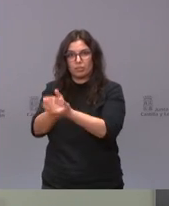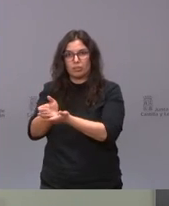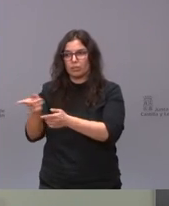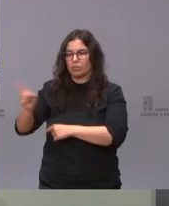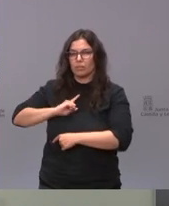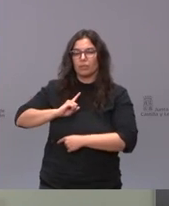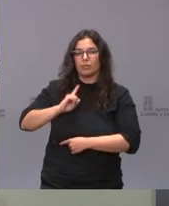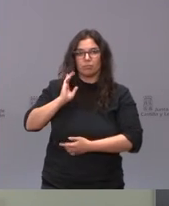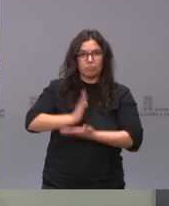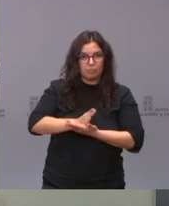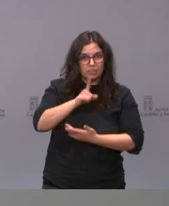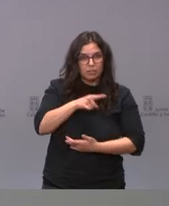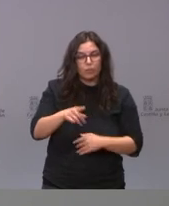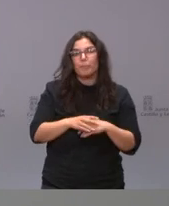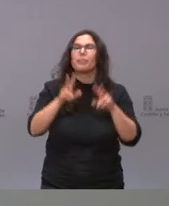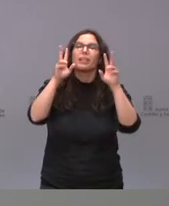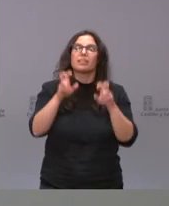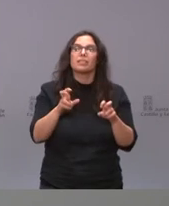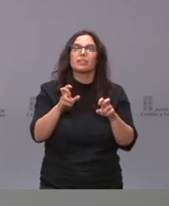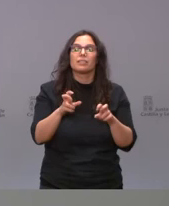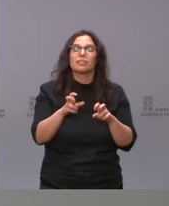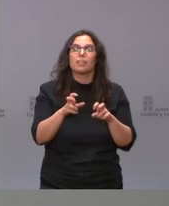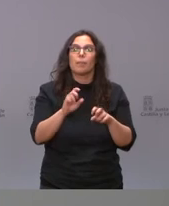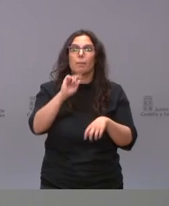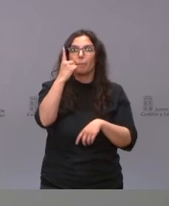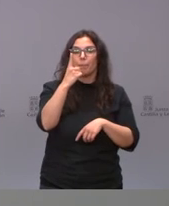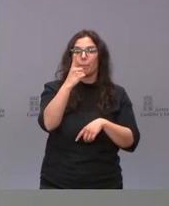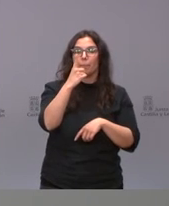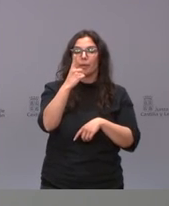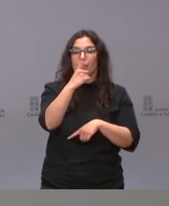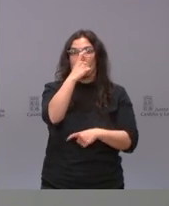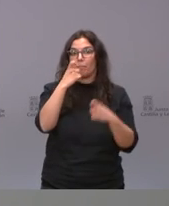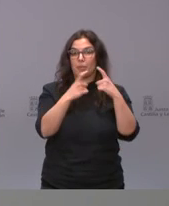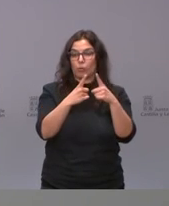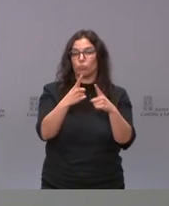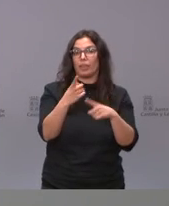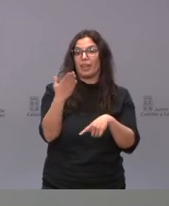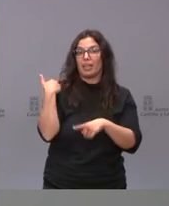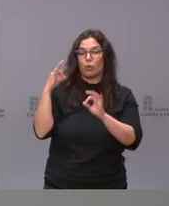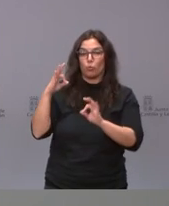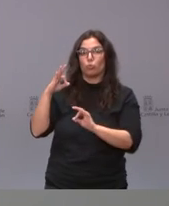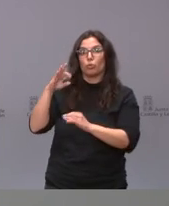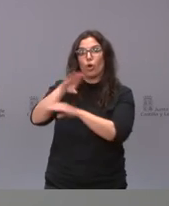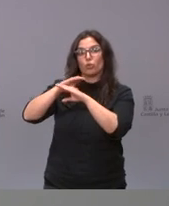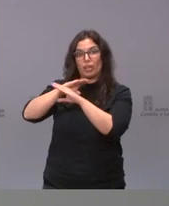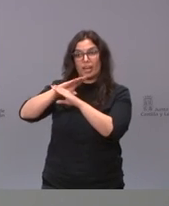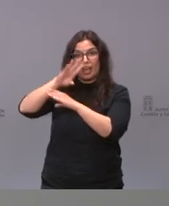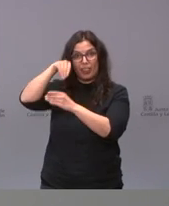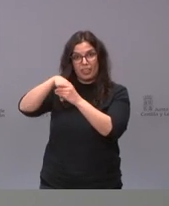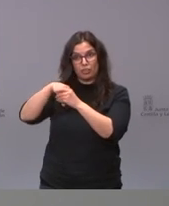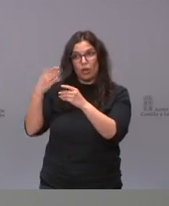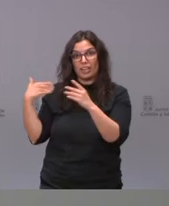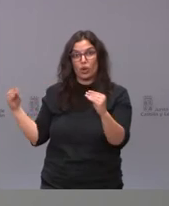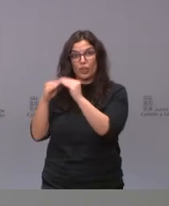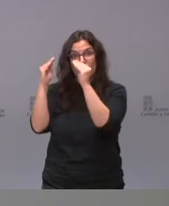en relación a la pregunta sobre el papel que jugó el hecho de paralizar la vacunación en la consejería de Sanidad cero es decir absolutamente nada